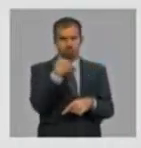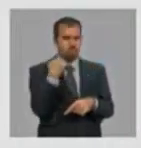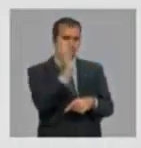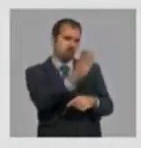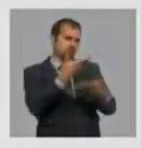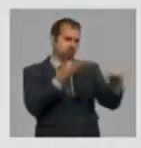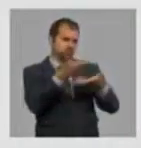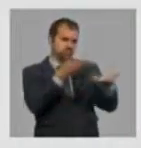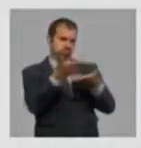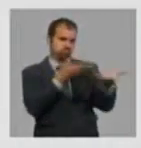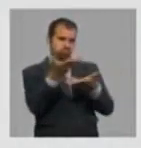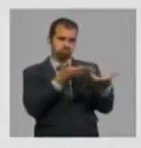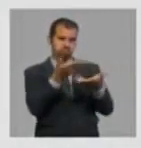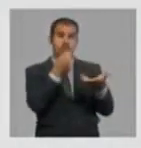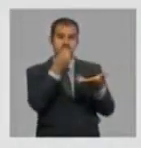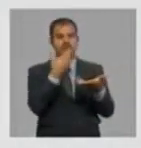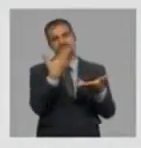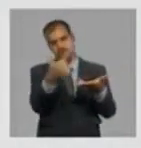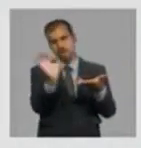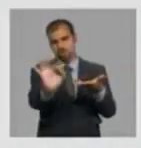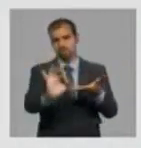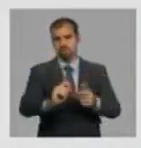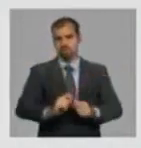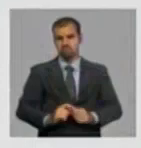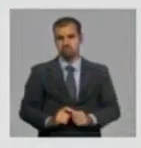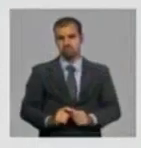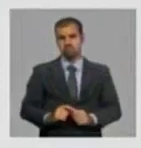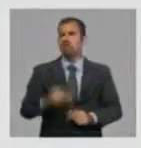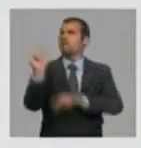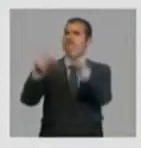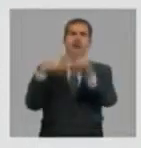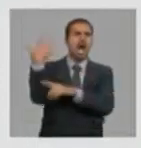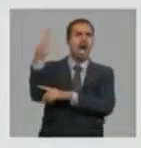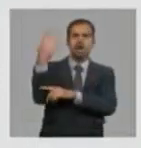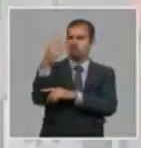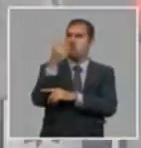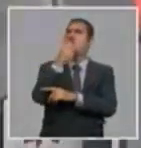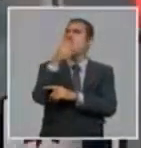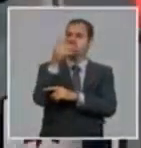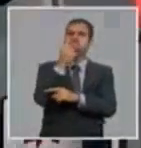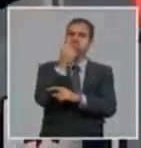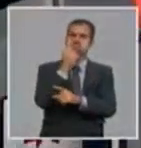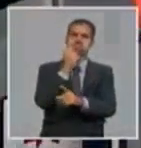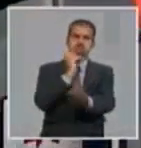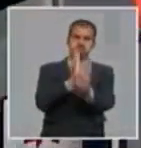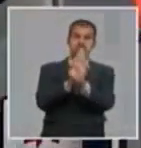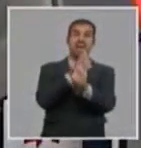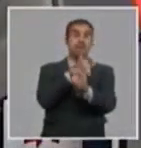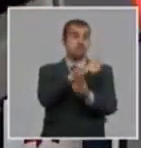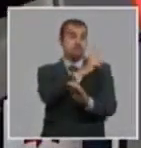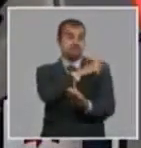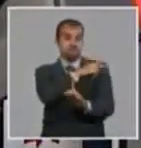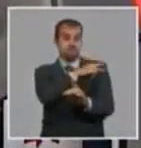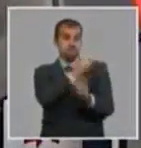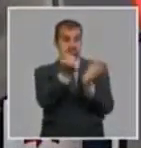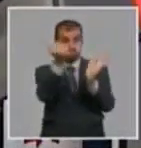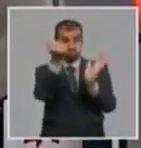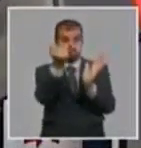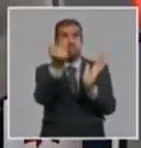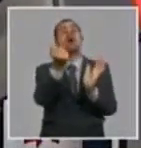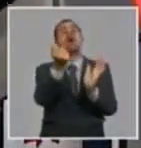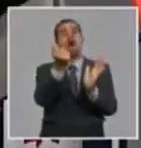sino también la capacidad de comercializar, de negociar con el transmero y con cualquier parte de transmero, después que se la ponen las directivas, o sea, los contornos